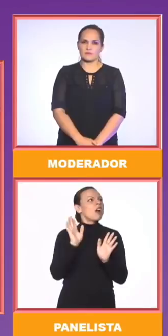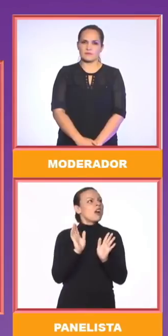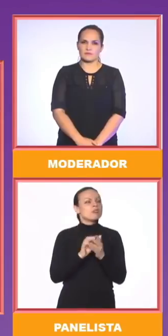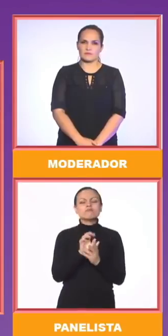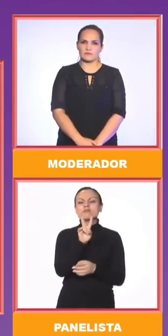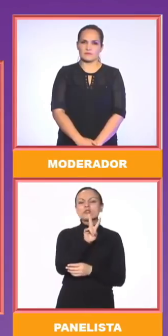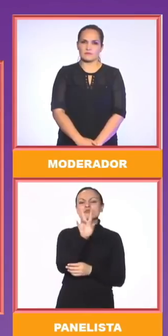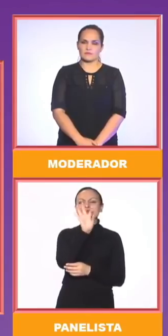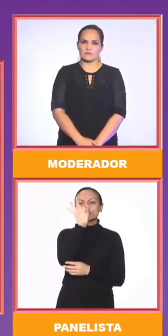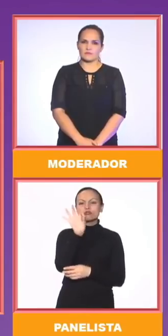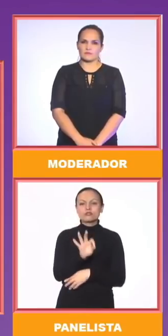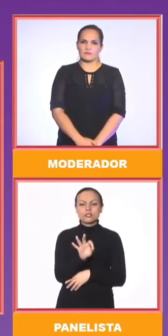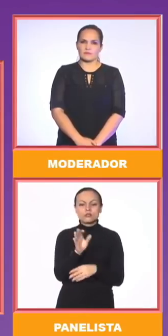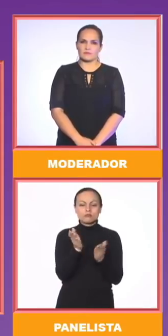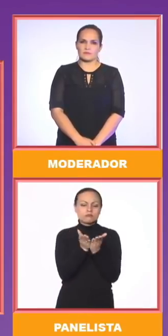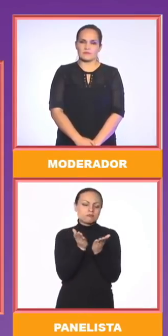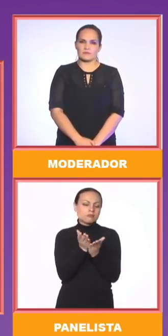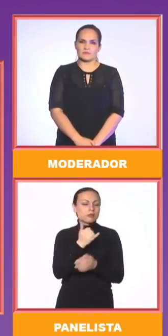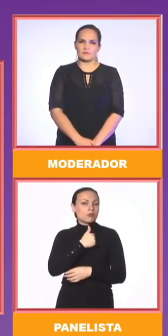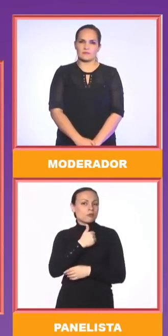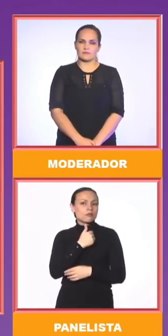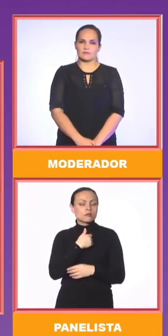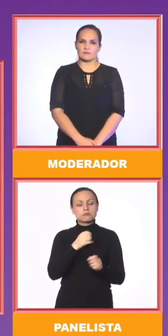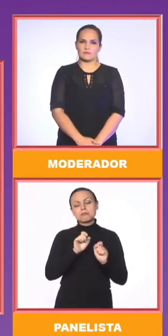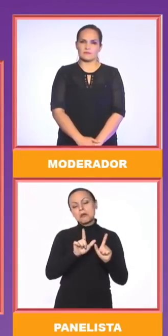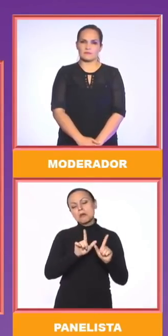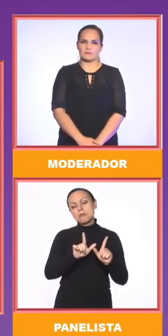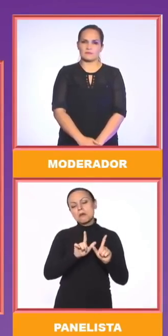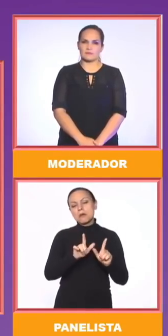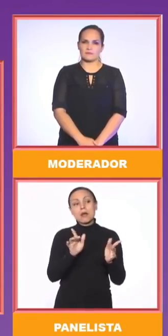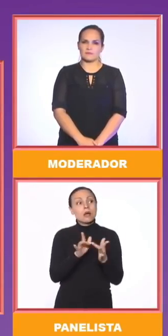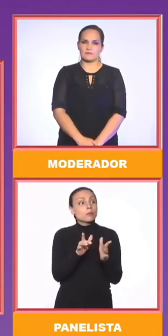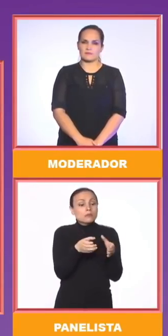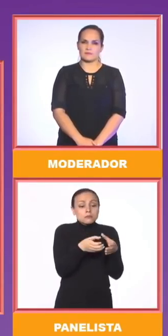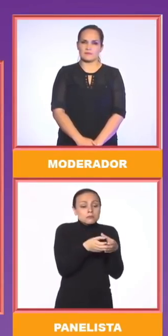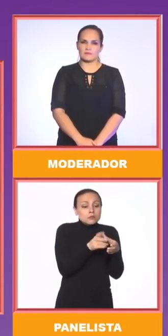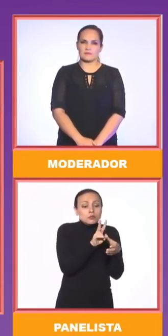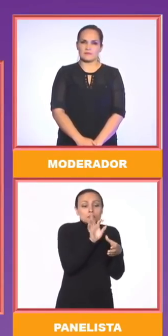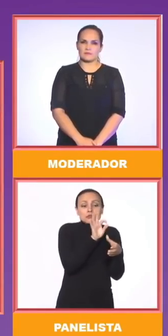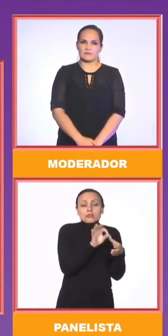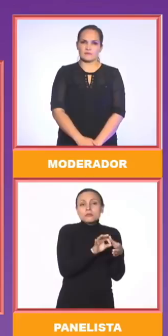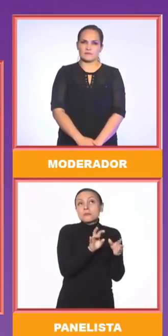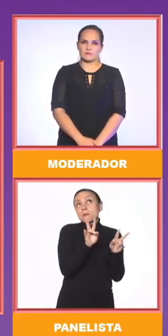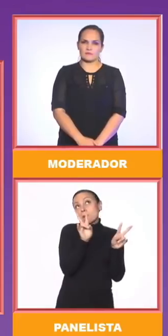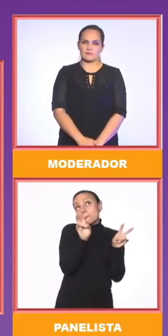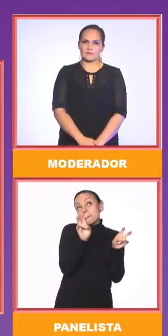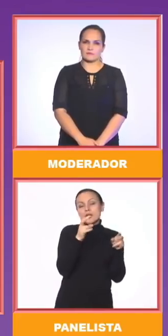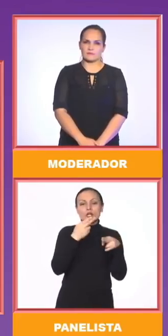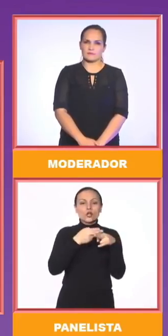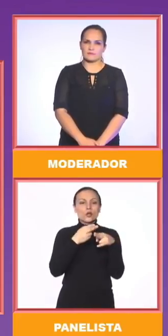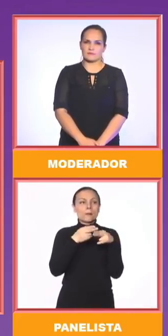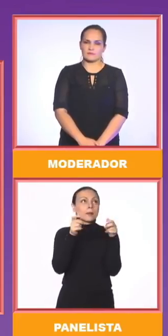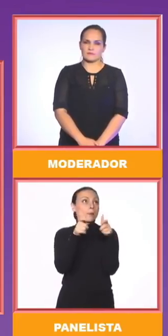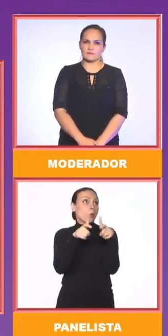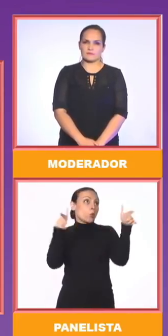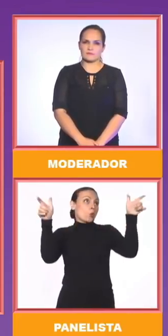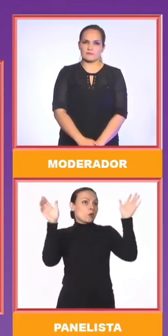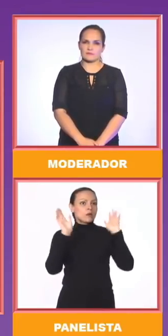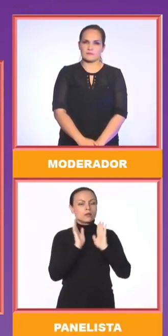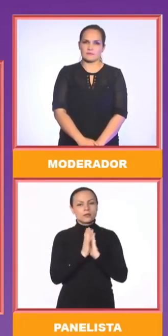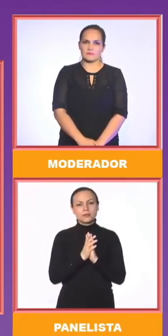de los jóvenes que se graduaban de la media y con un nombre muy pomposo lanzó un programa